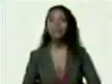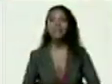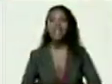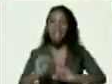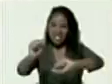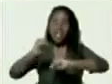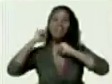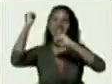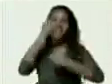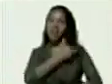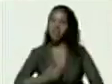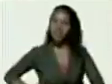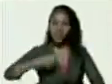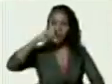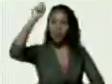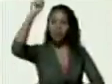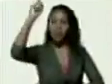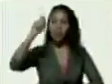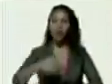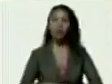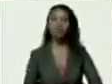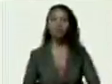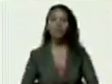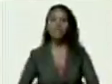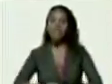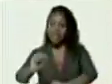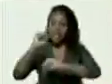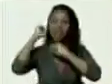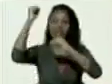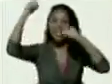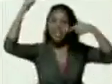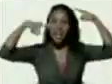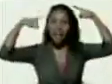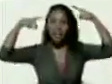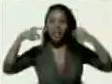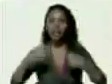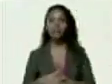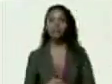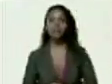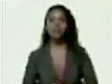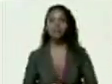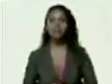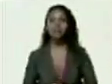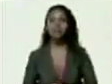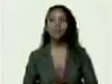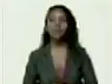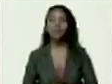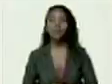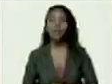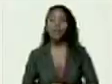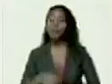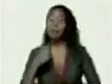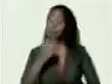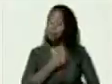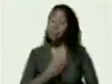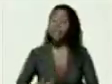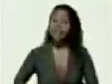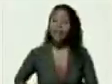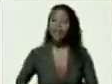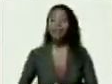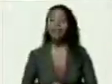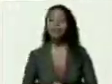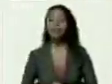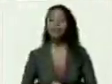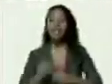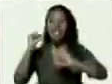viva Nicolás Maduro que viva Chávez bueno presidente que